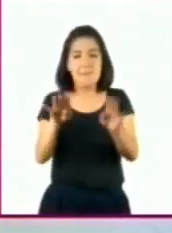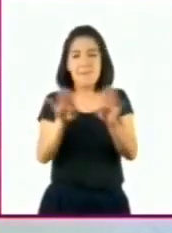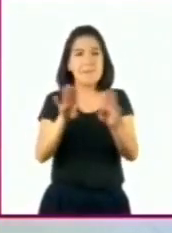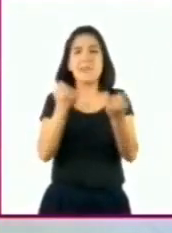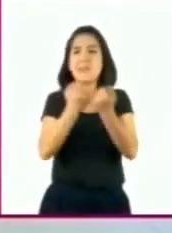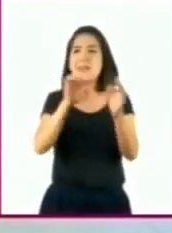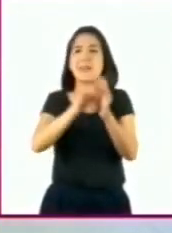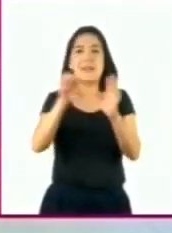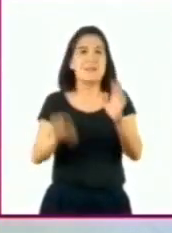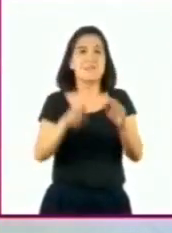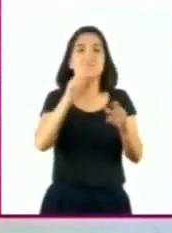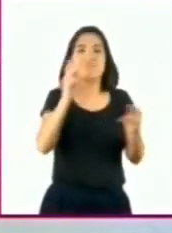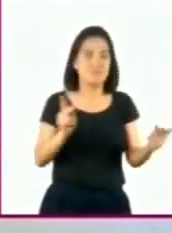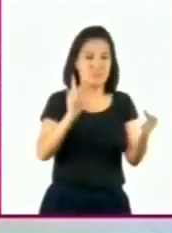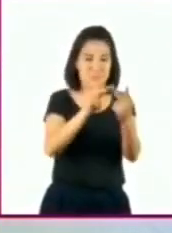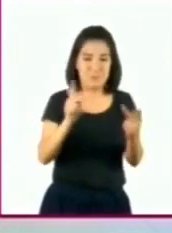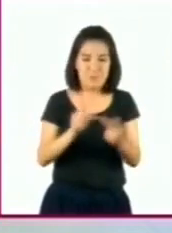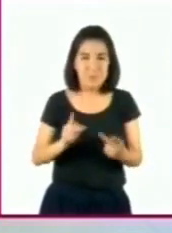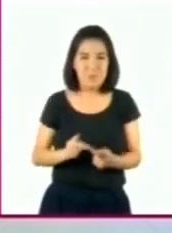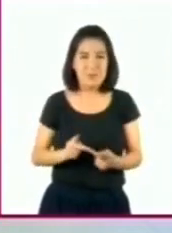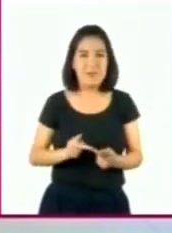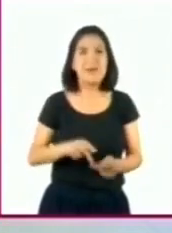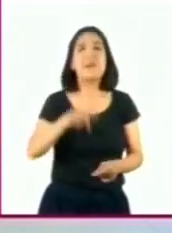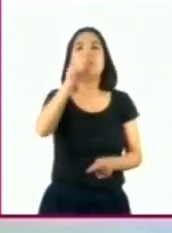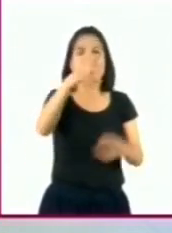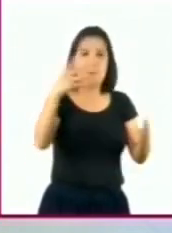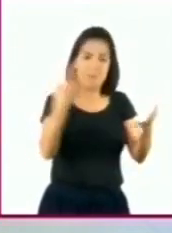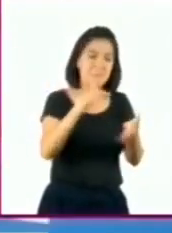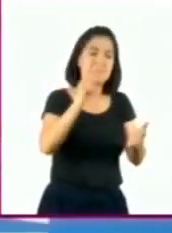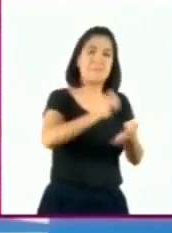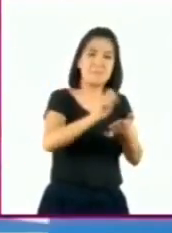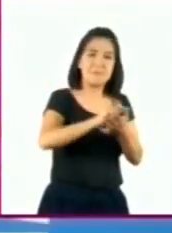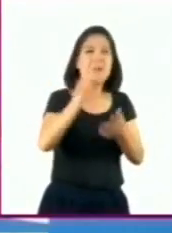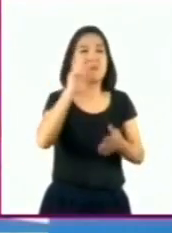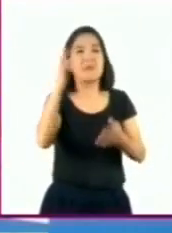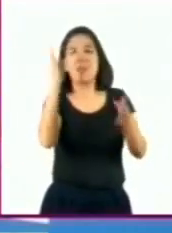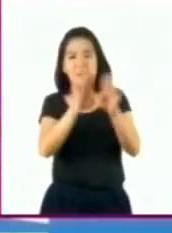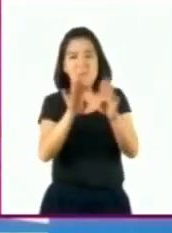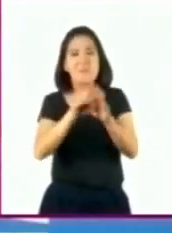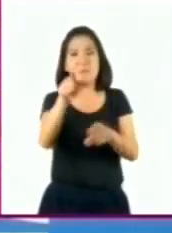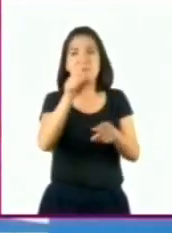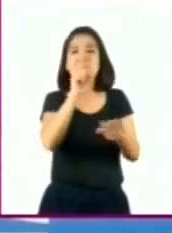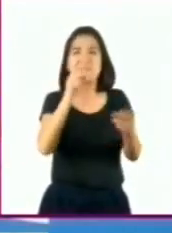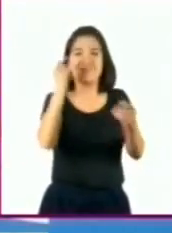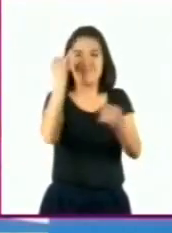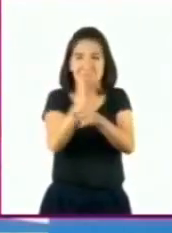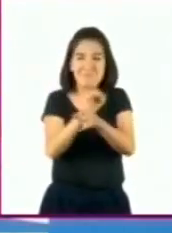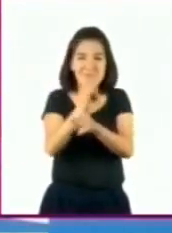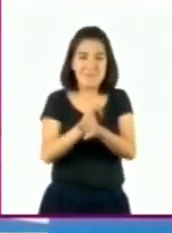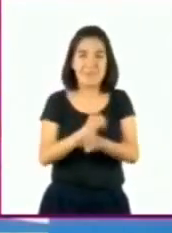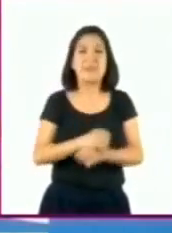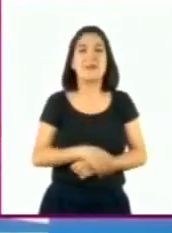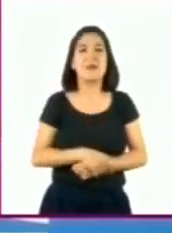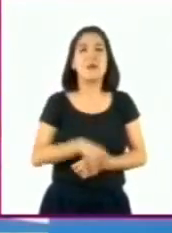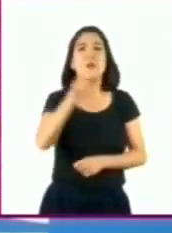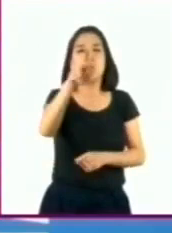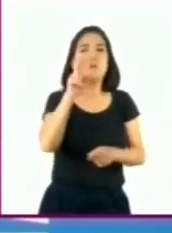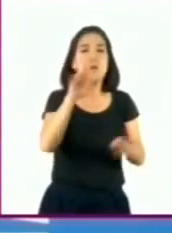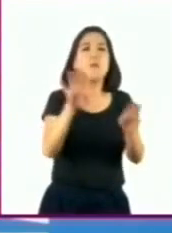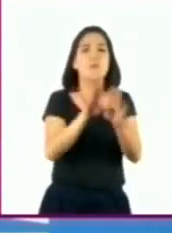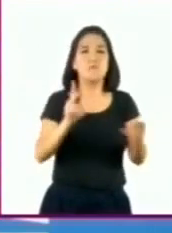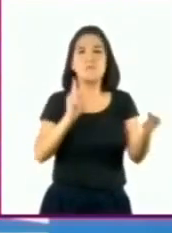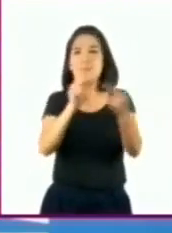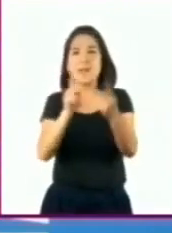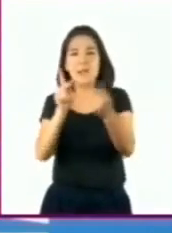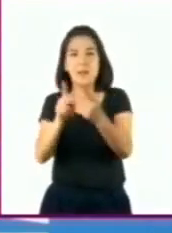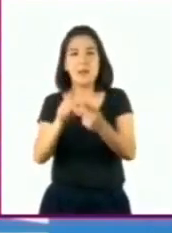este tipo de comparaciones. ¡Realícenlos! A propósito de los productos que comparamos, ¿se han fijado